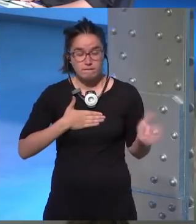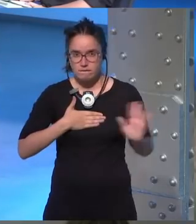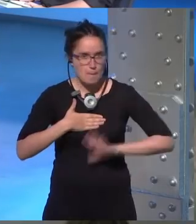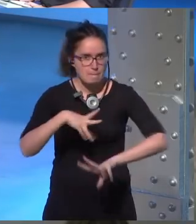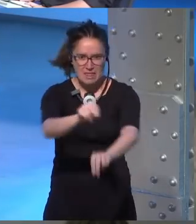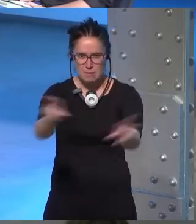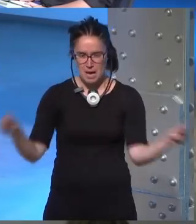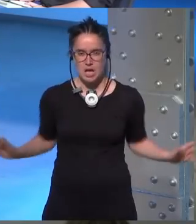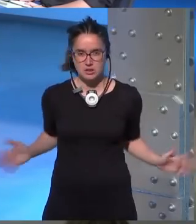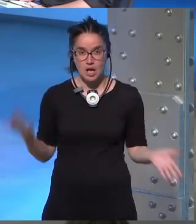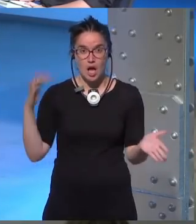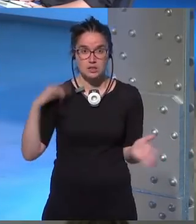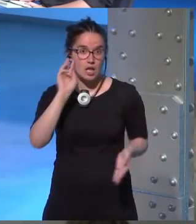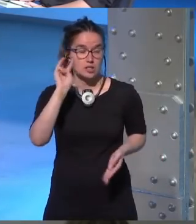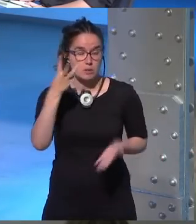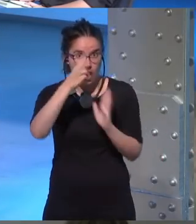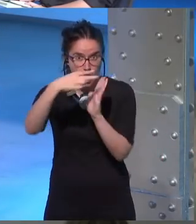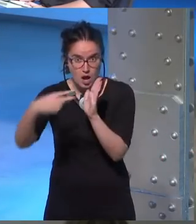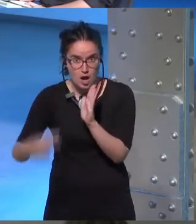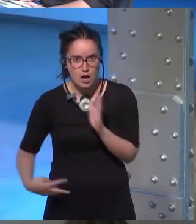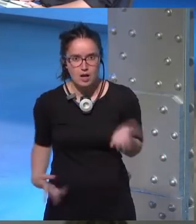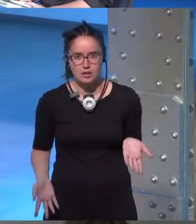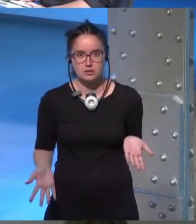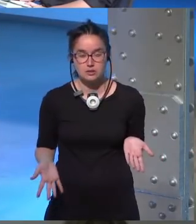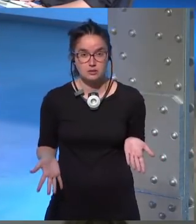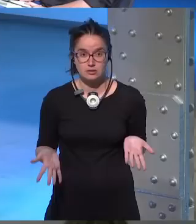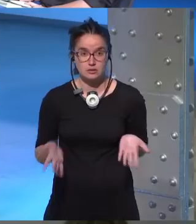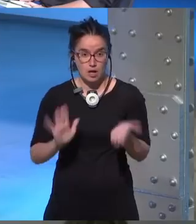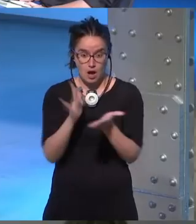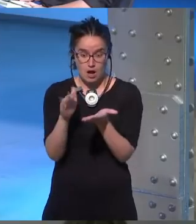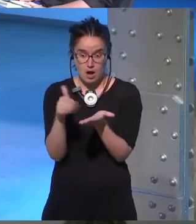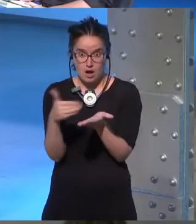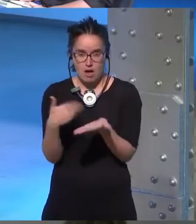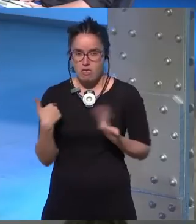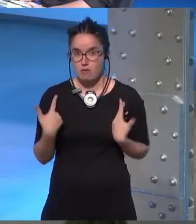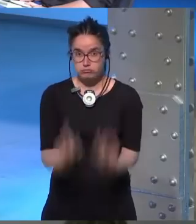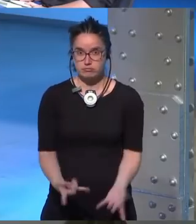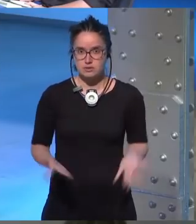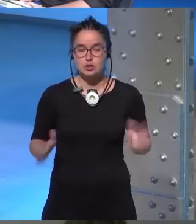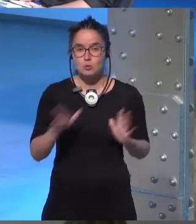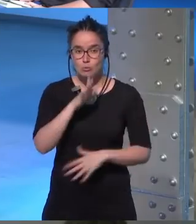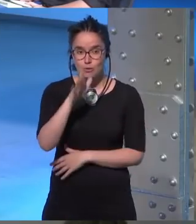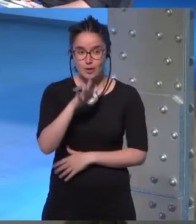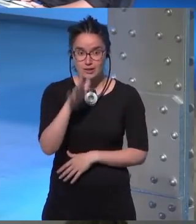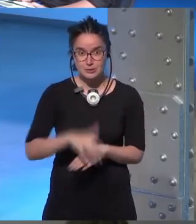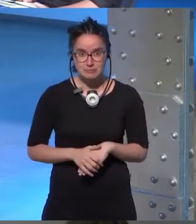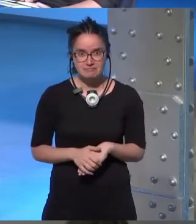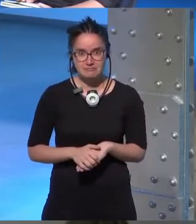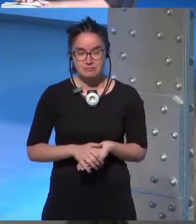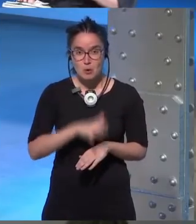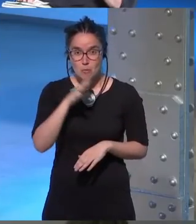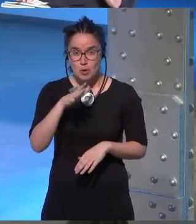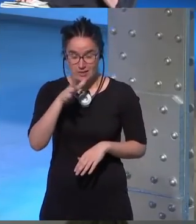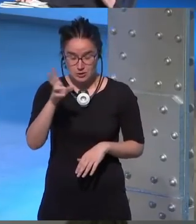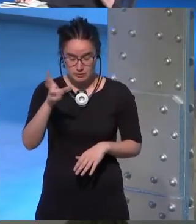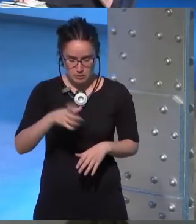y ya hasta las 3 de la mañana leyendo ¿no? 300 páginas del tirón entonces por eso creo que tengo